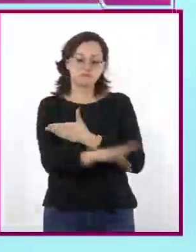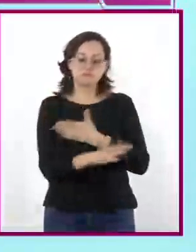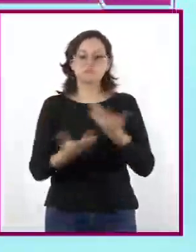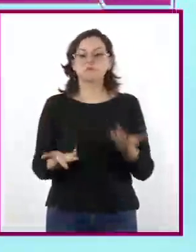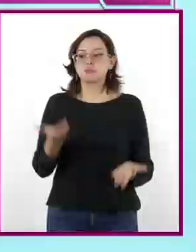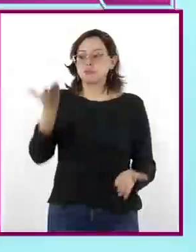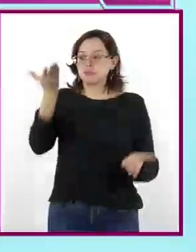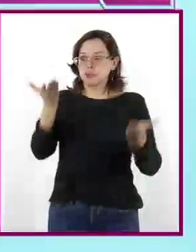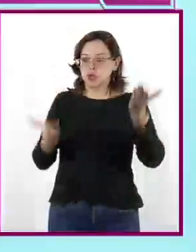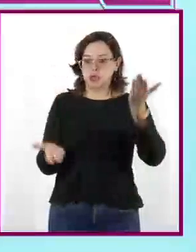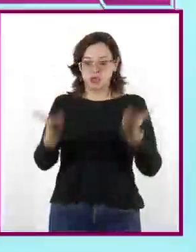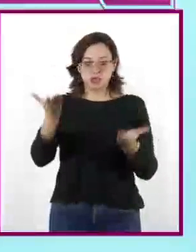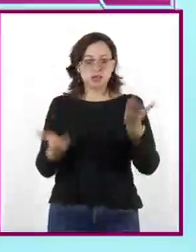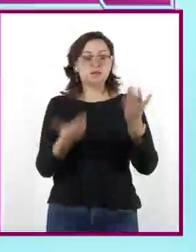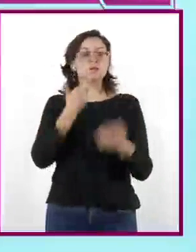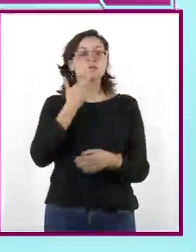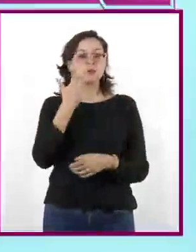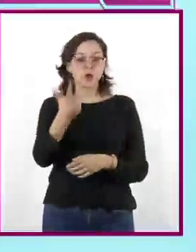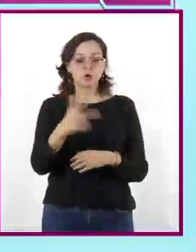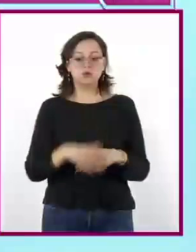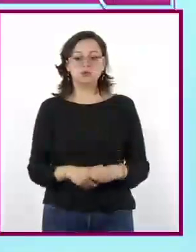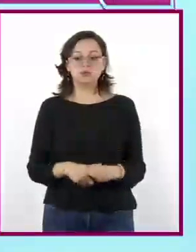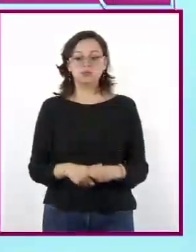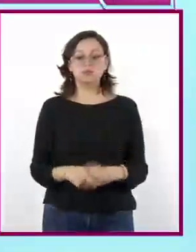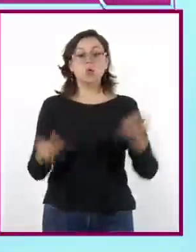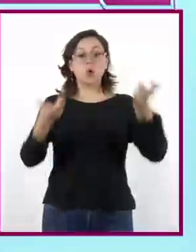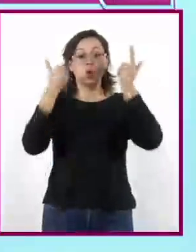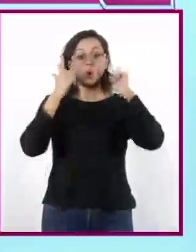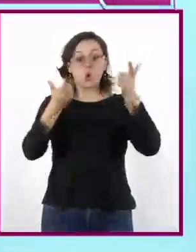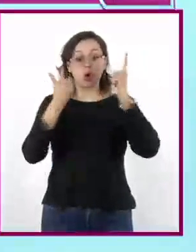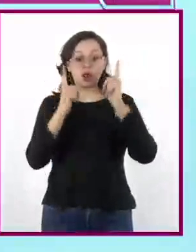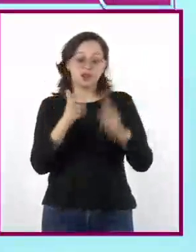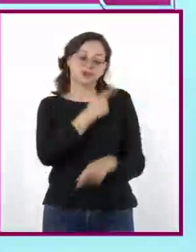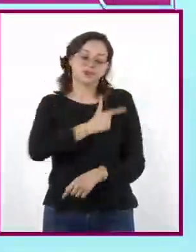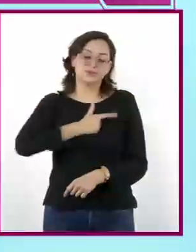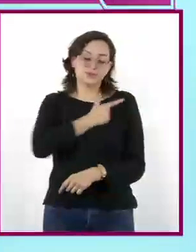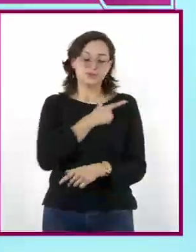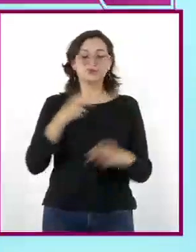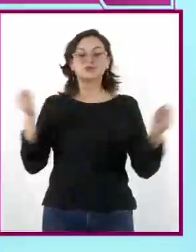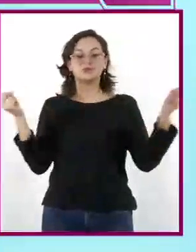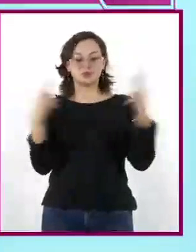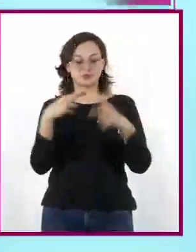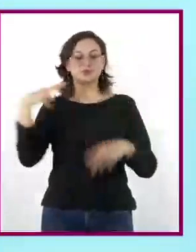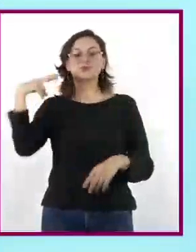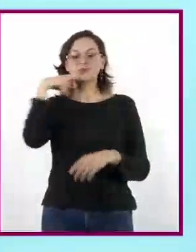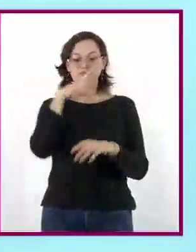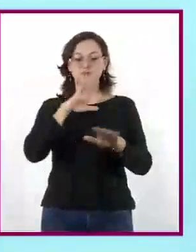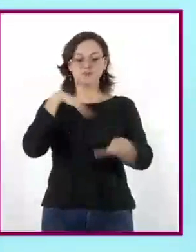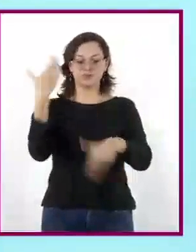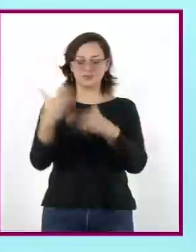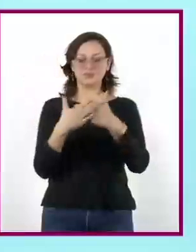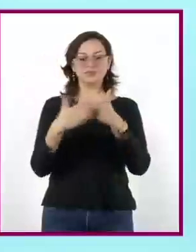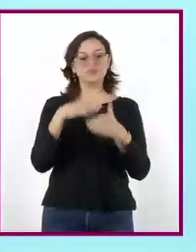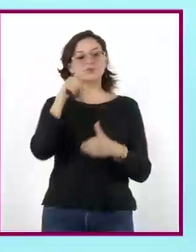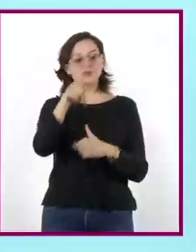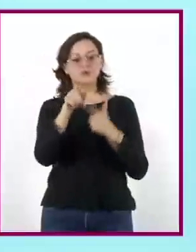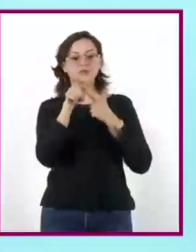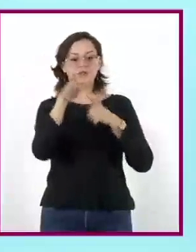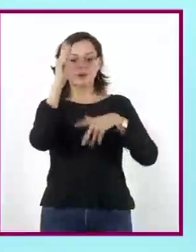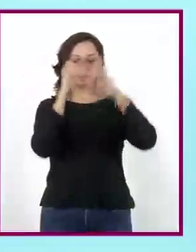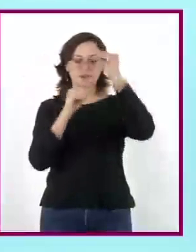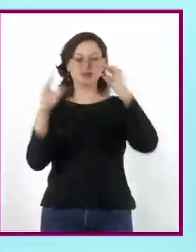el equilibrio en el planeta. Esperamos que hayan disfrutado la sesión. Los esperamos la siguiente Aprende en Casa.